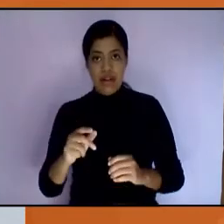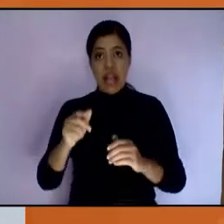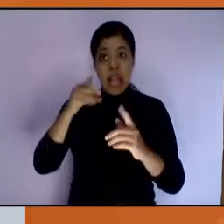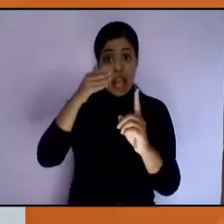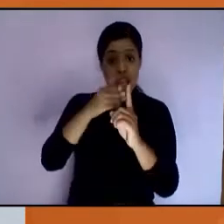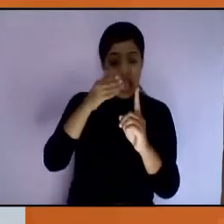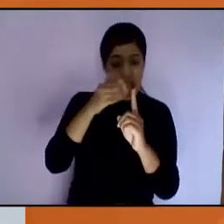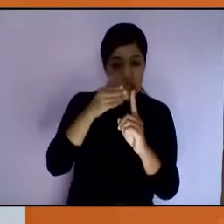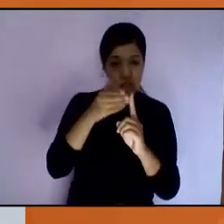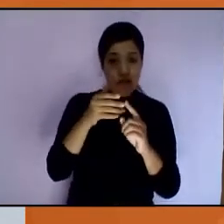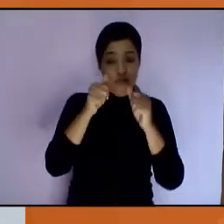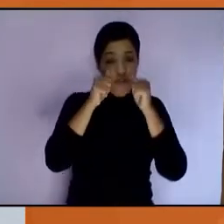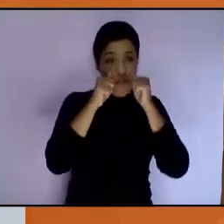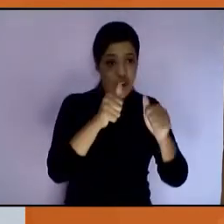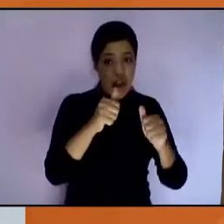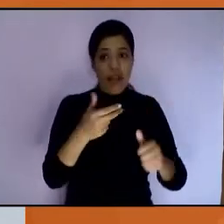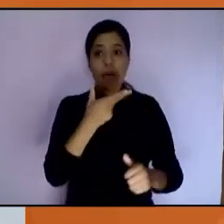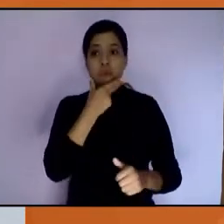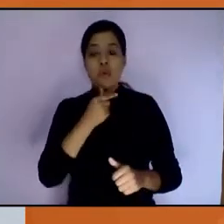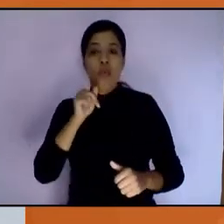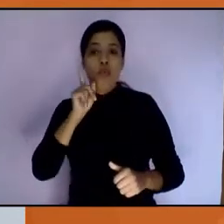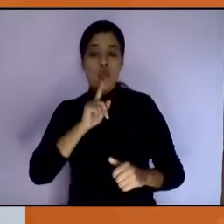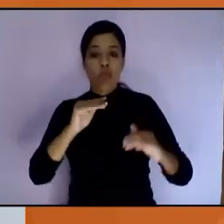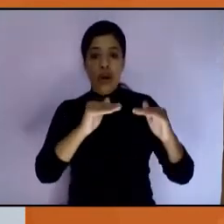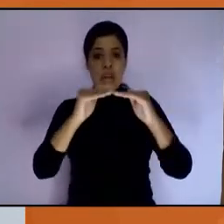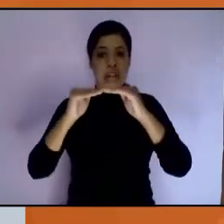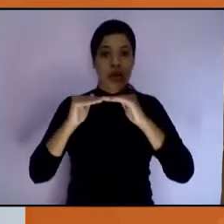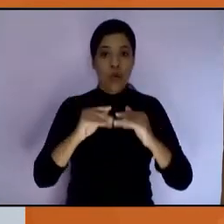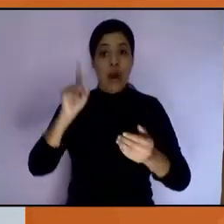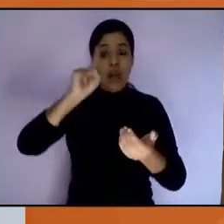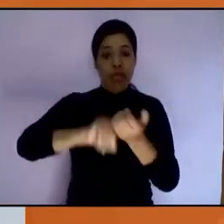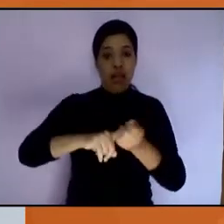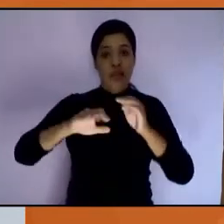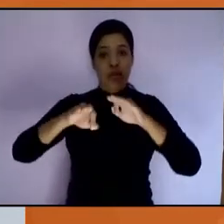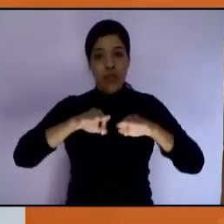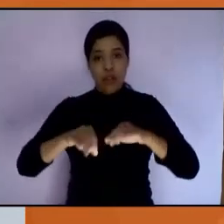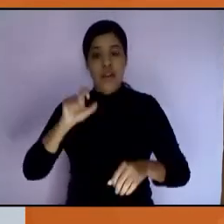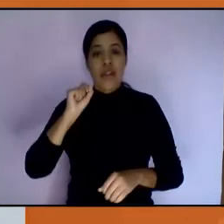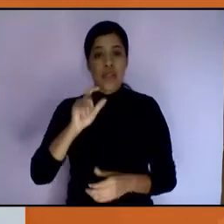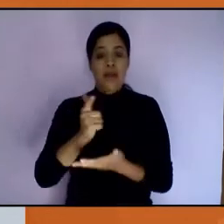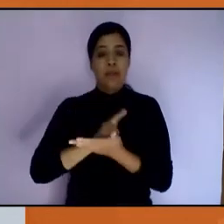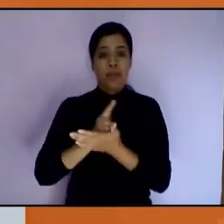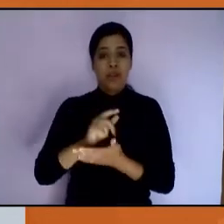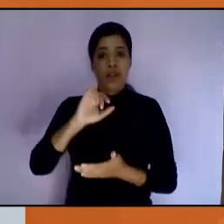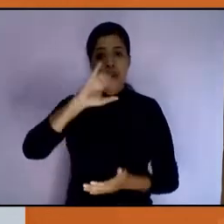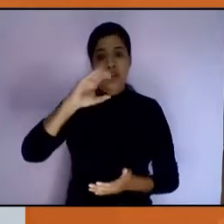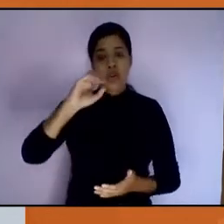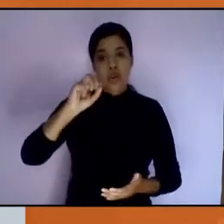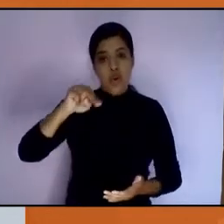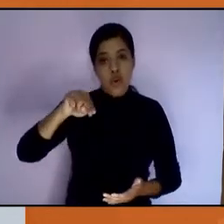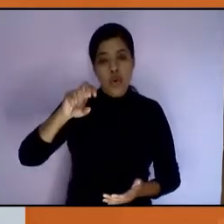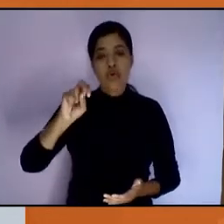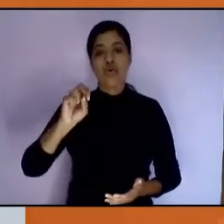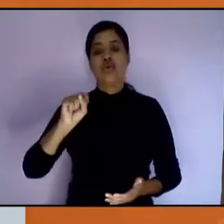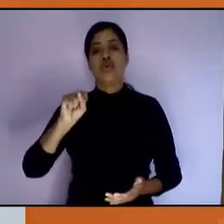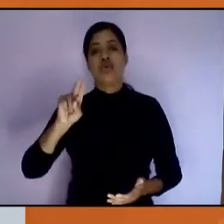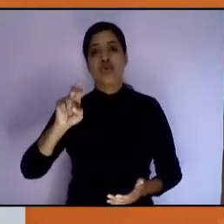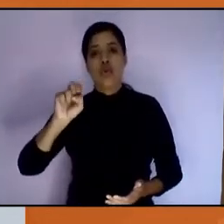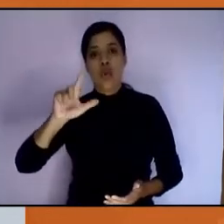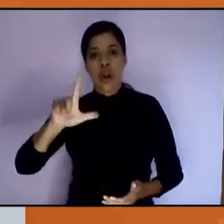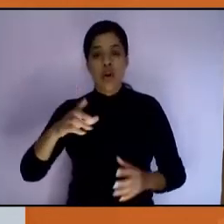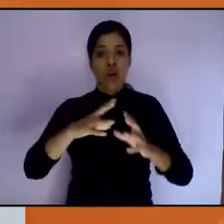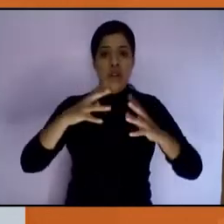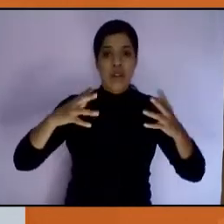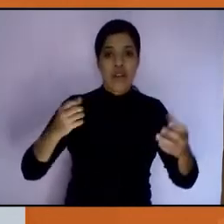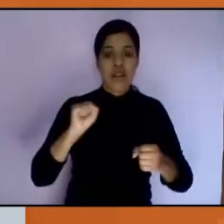llenar el camino para la igualdad de género en el trabajo. Agradezco también a la licenciada Consuelo Bañuelos, comisionada de la Subcomisión de Desarrollo